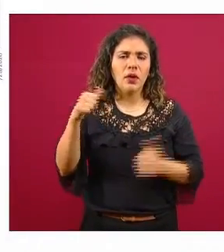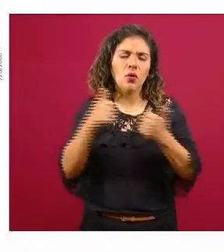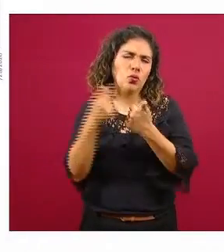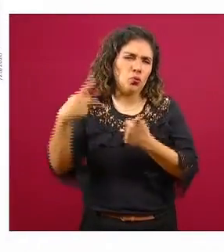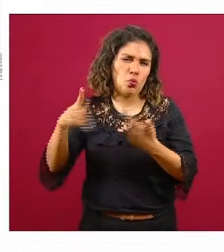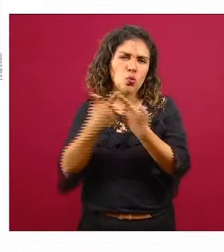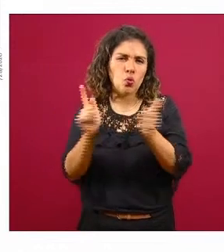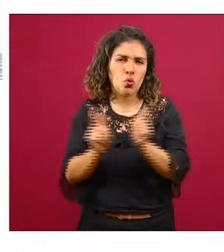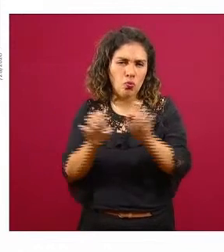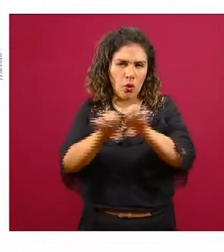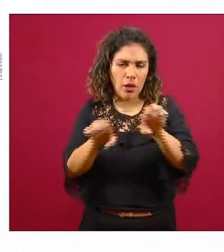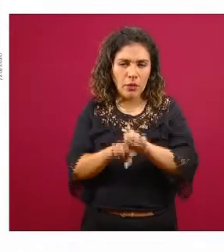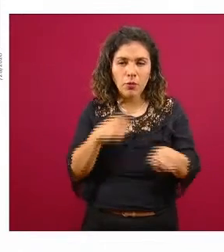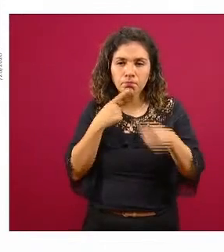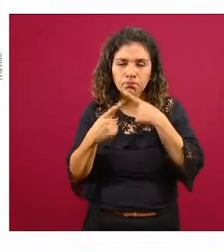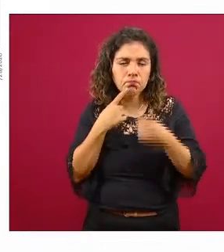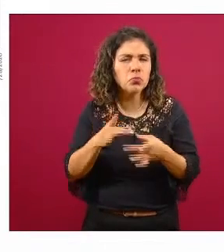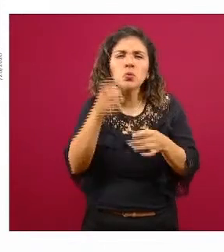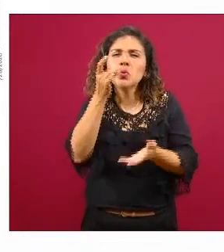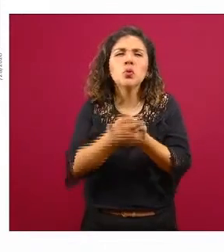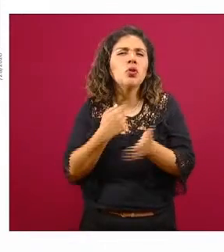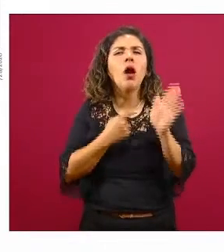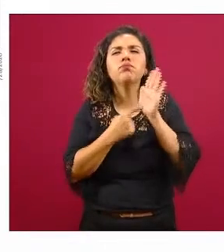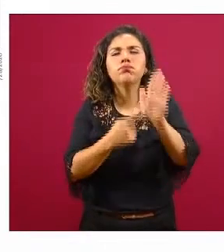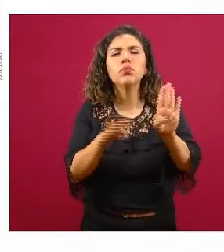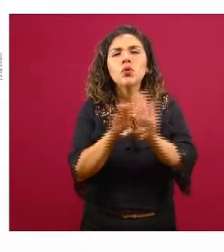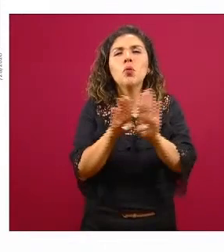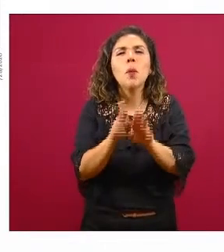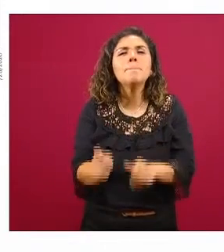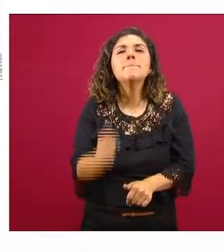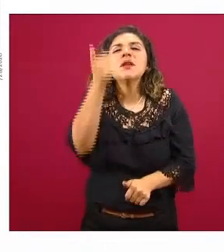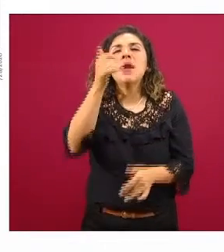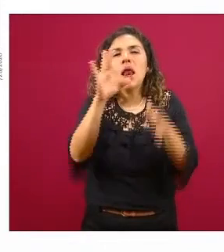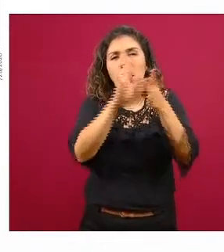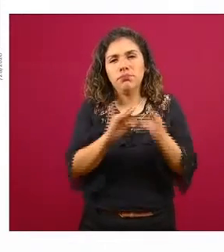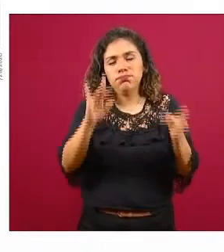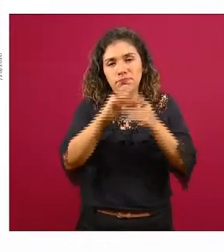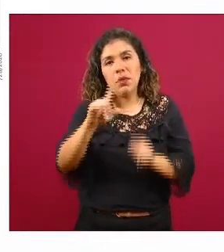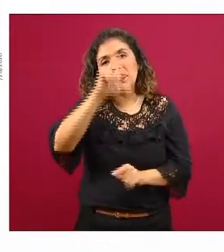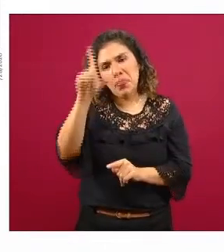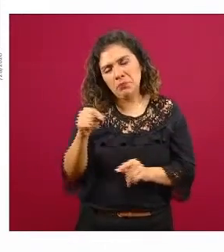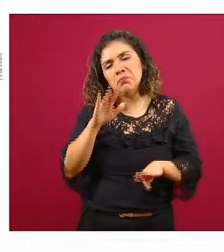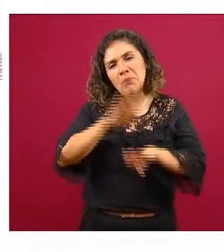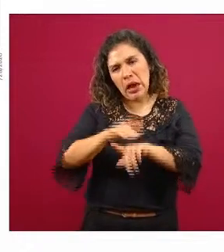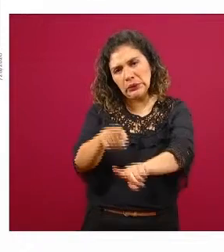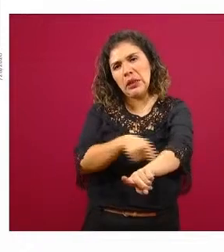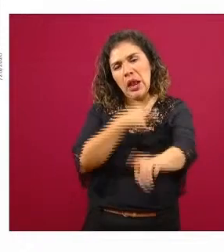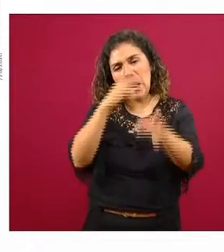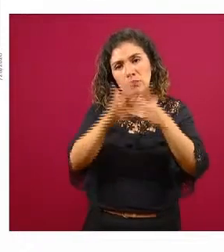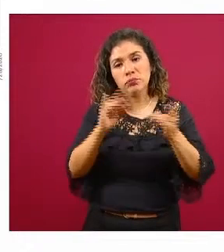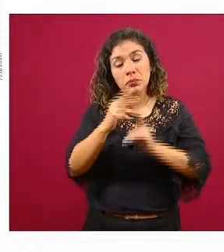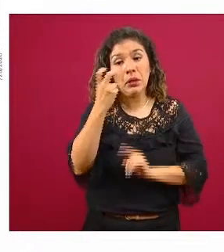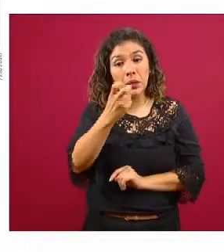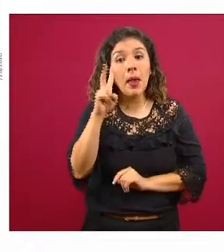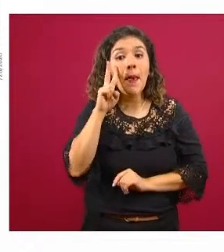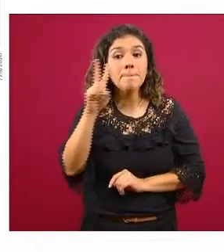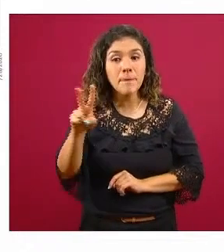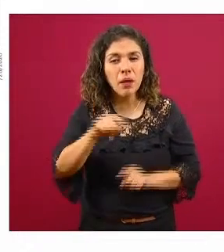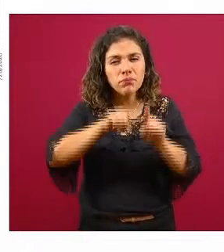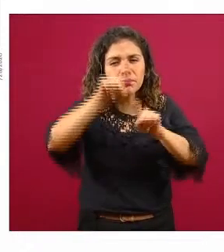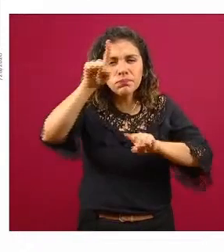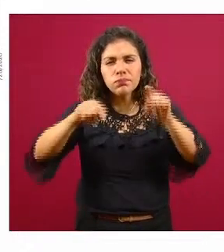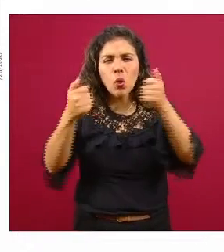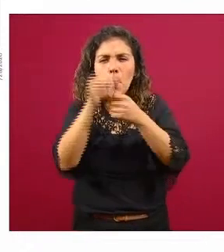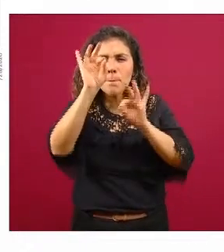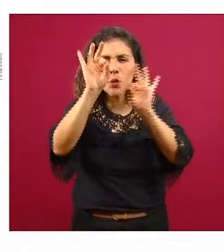él coordinó y nada más les doy así como el preview para que después lo discutamos ustedes pueden ver en estas gráficas